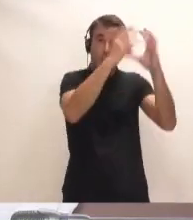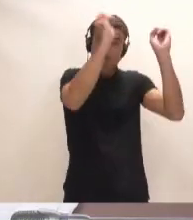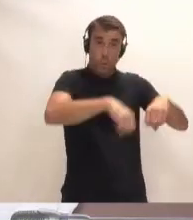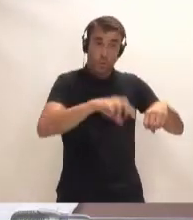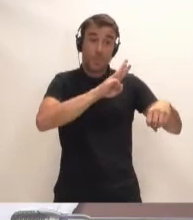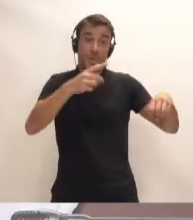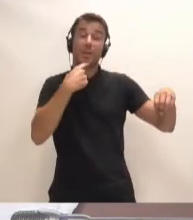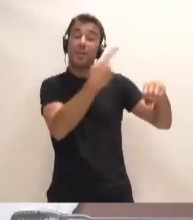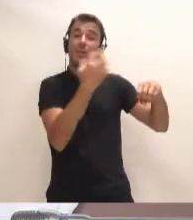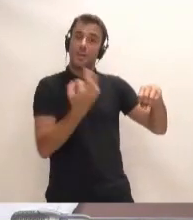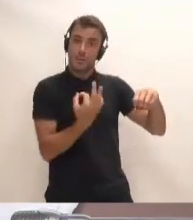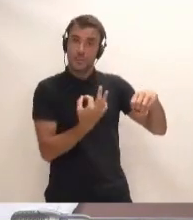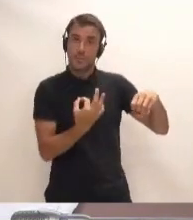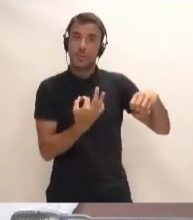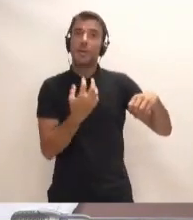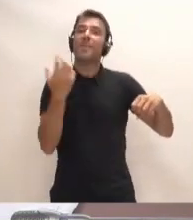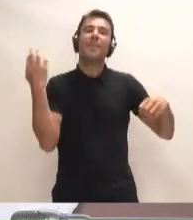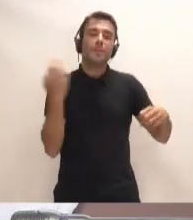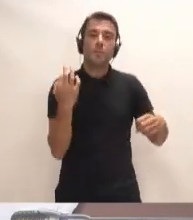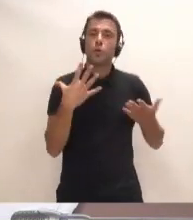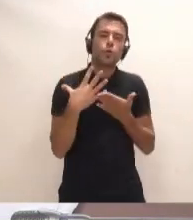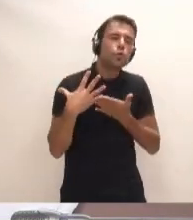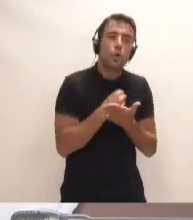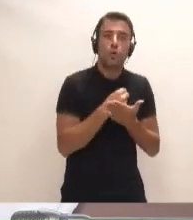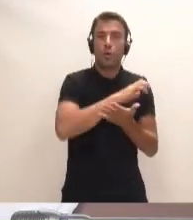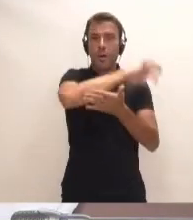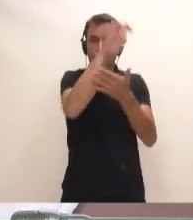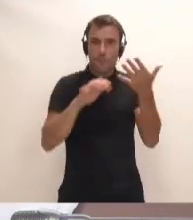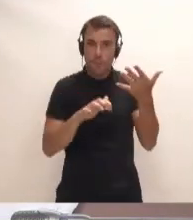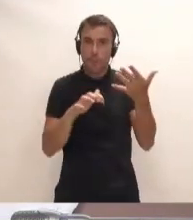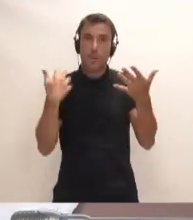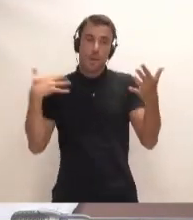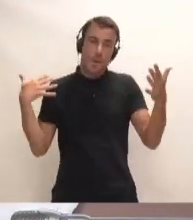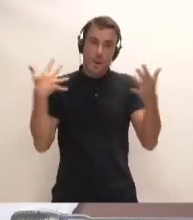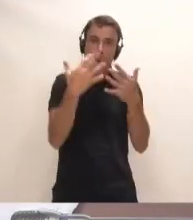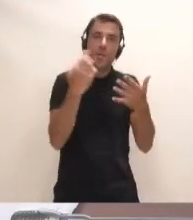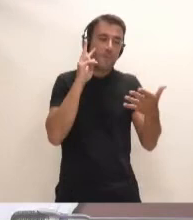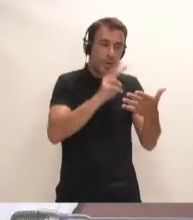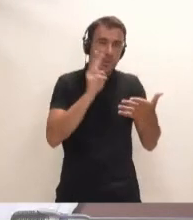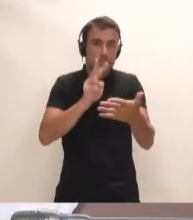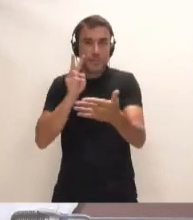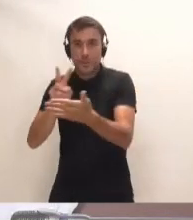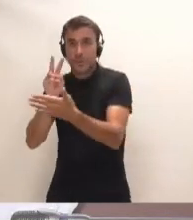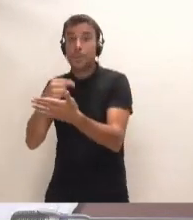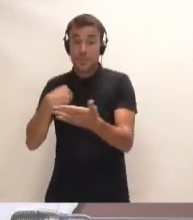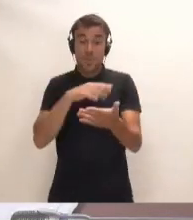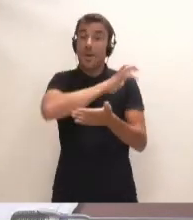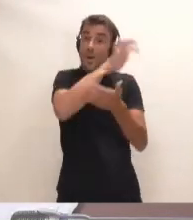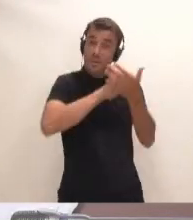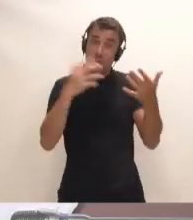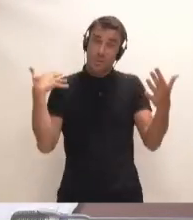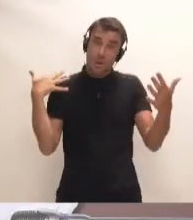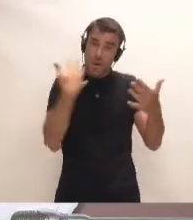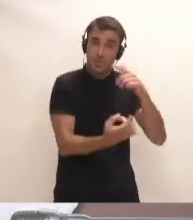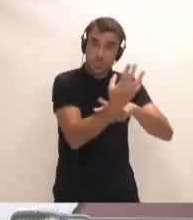es que se tengan en cuenta todos los informes que se han ido produciendo a lo largo de estos años. Y en esos informes que se han venido produciendo a lo